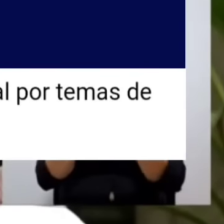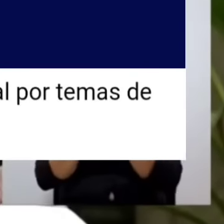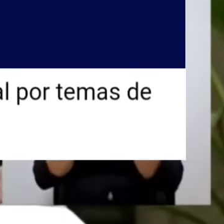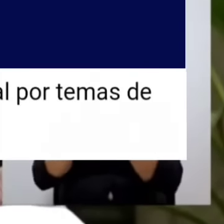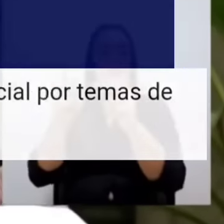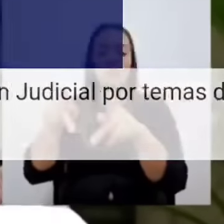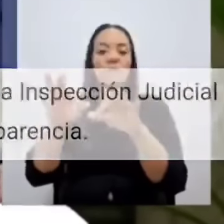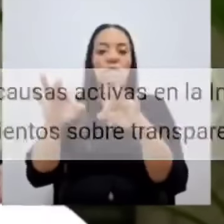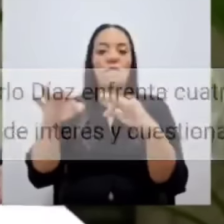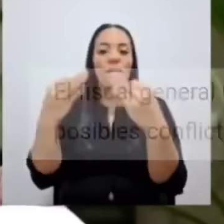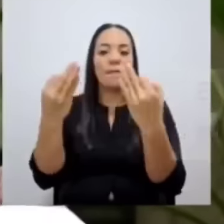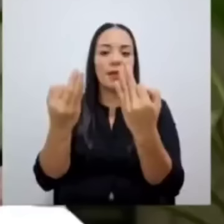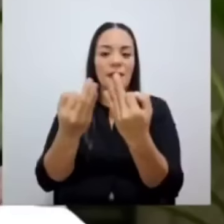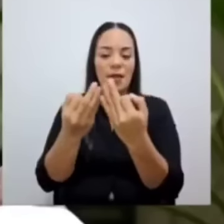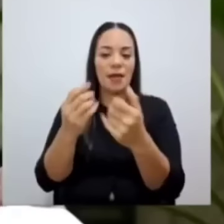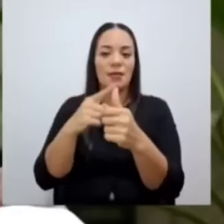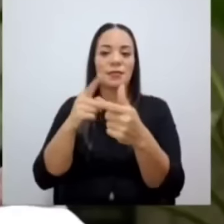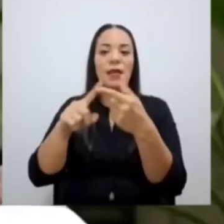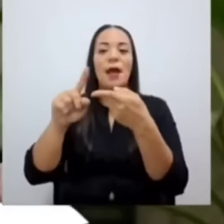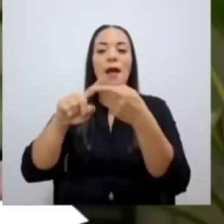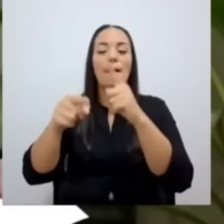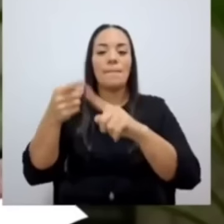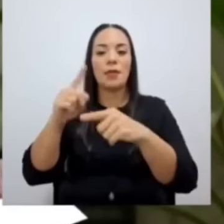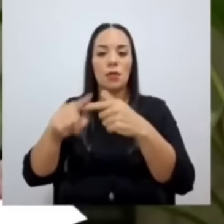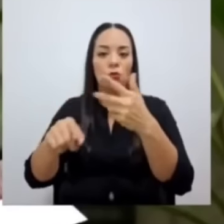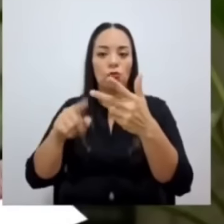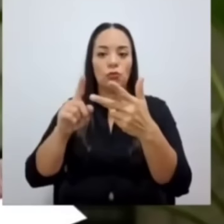familiares, amistades.